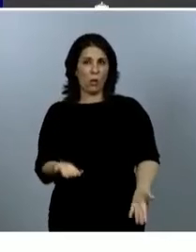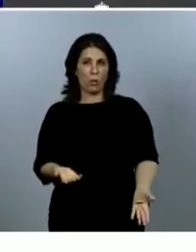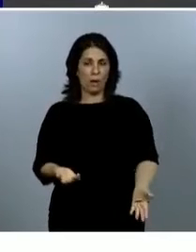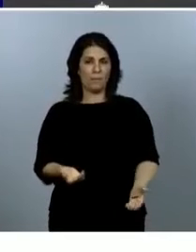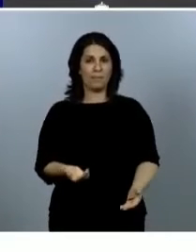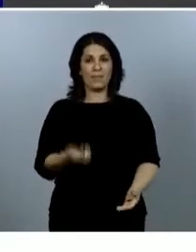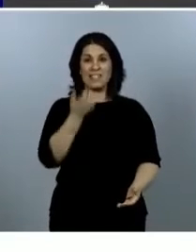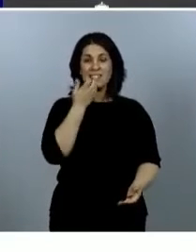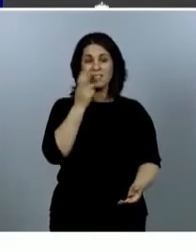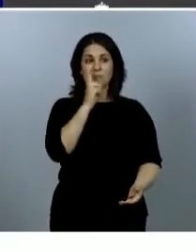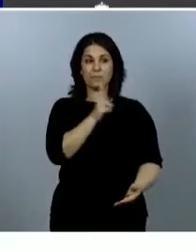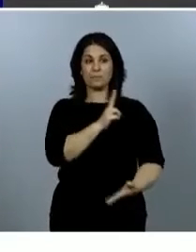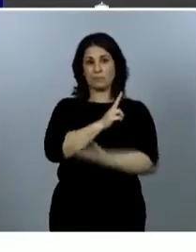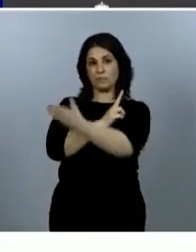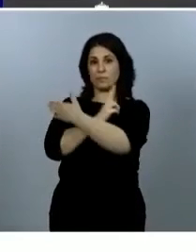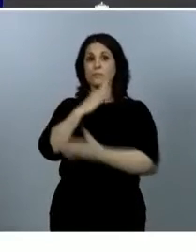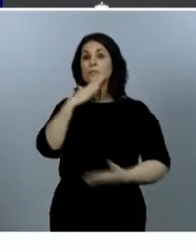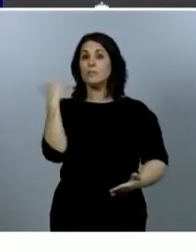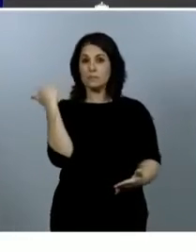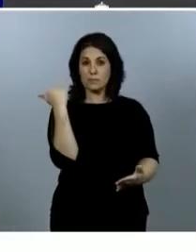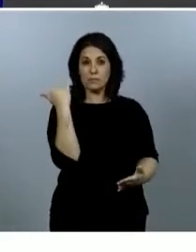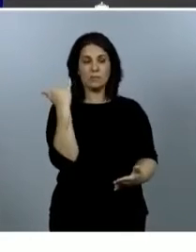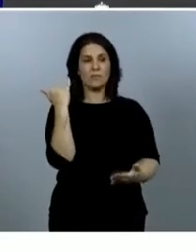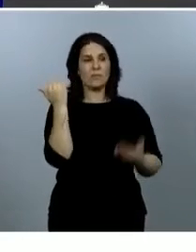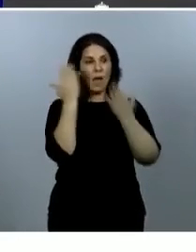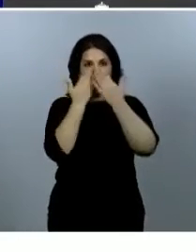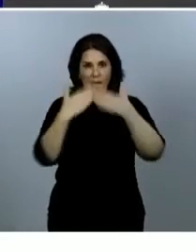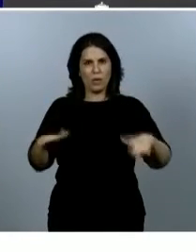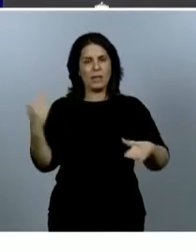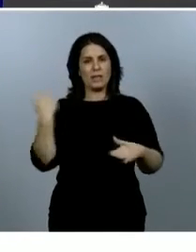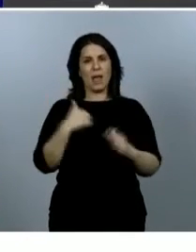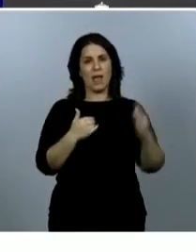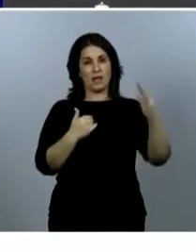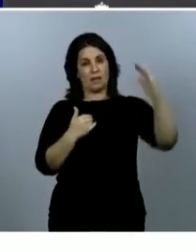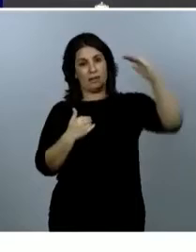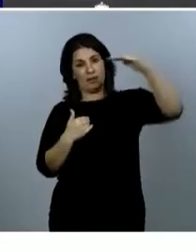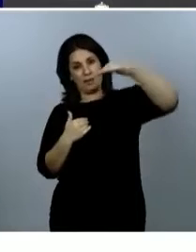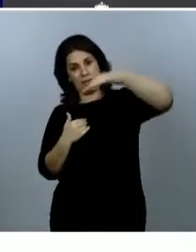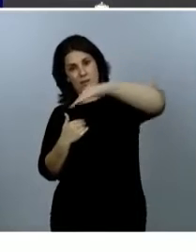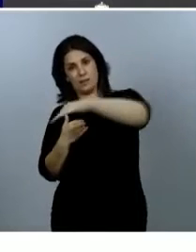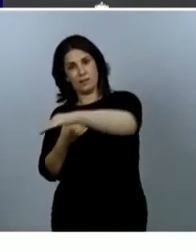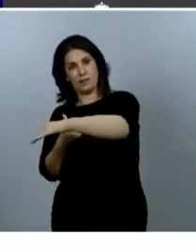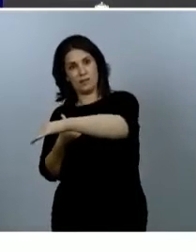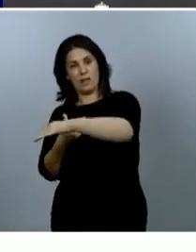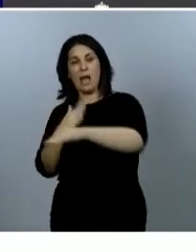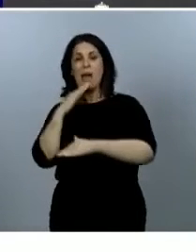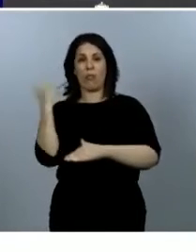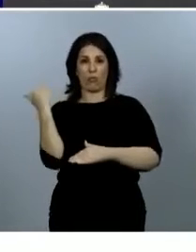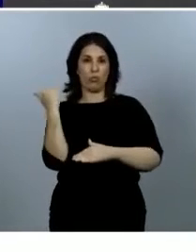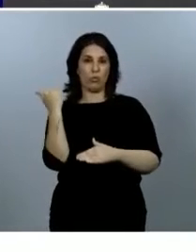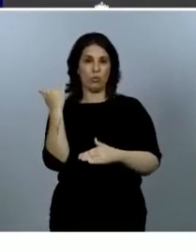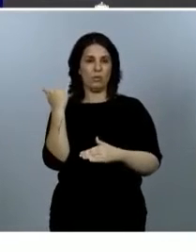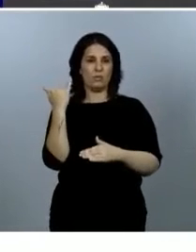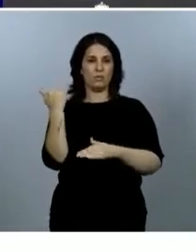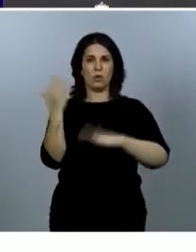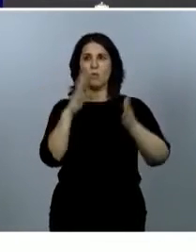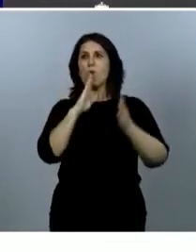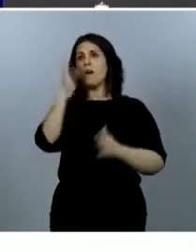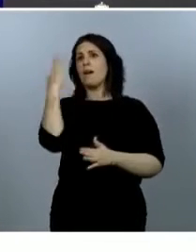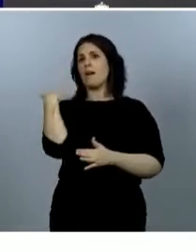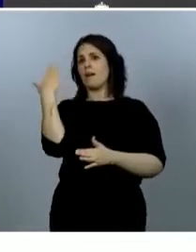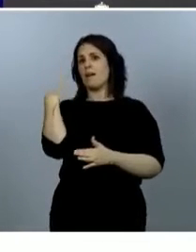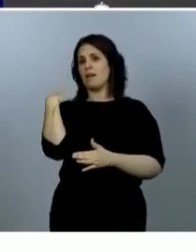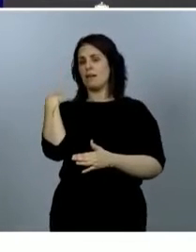curva azul, pese a que se ha disminuido sustancialmente aproximadamente la mitad de las que teníamos con esa